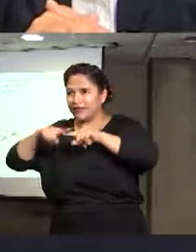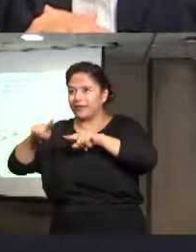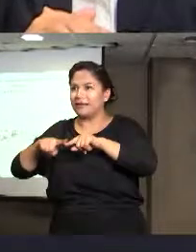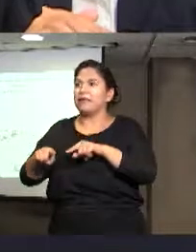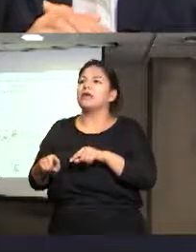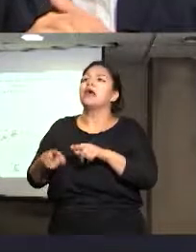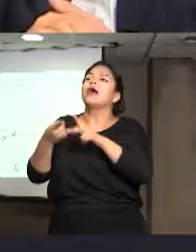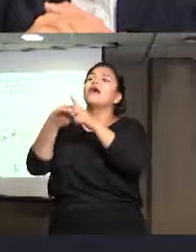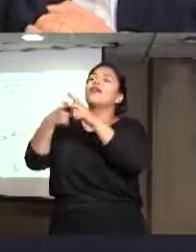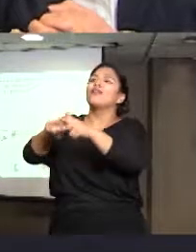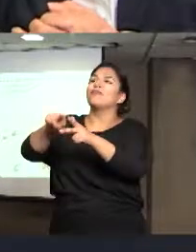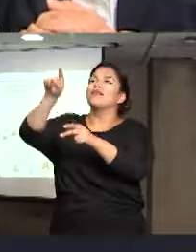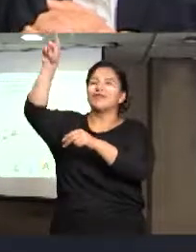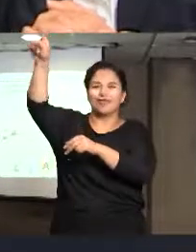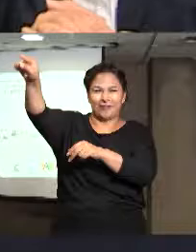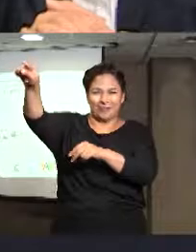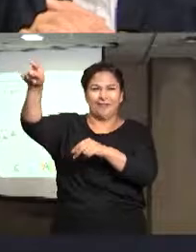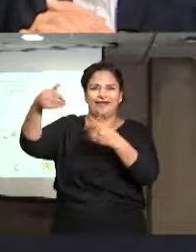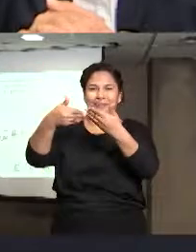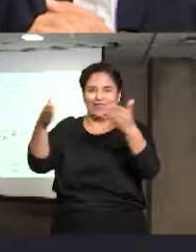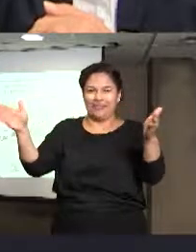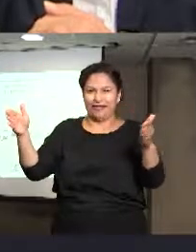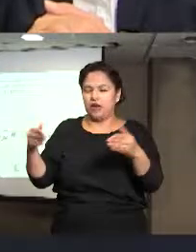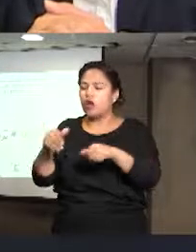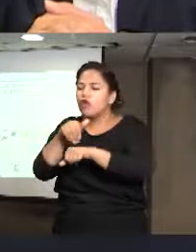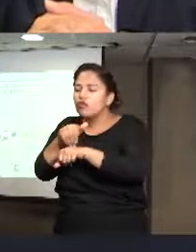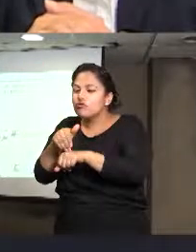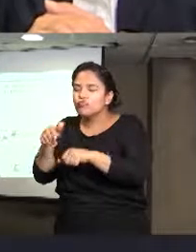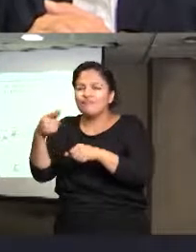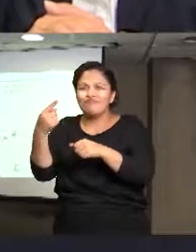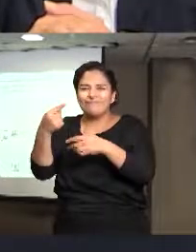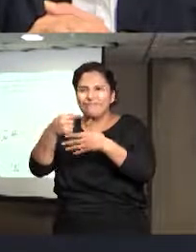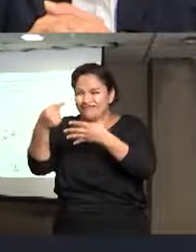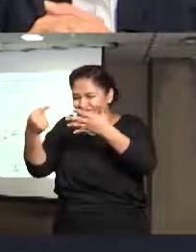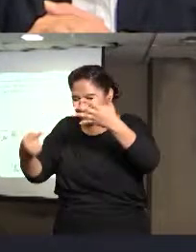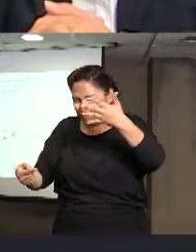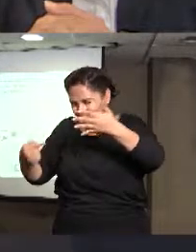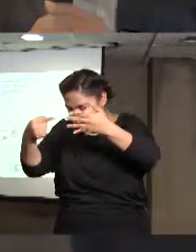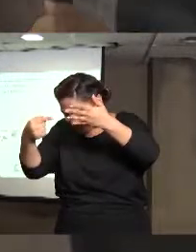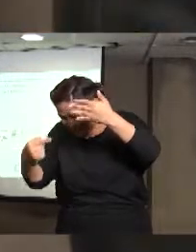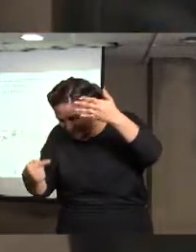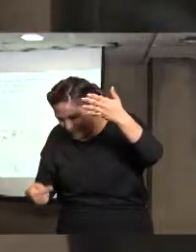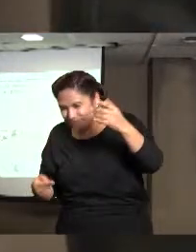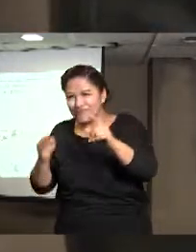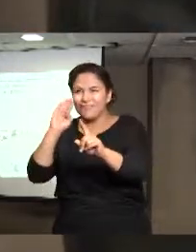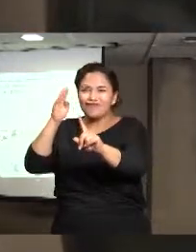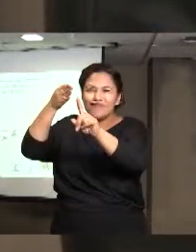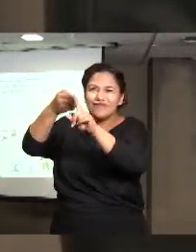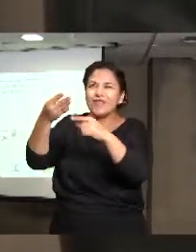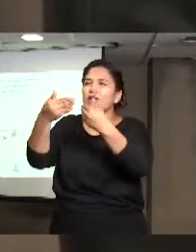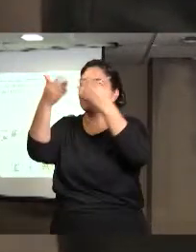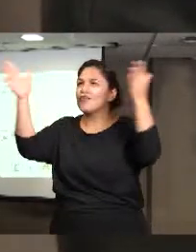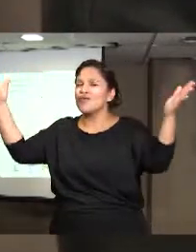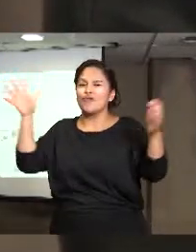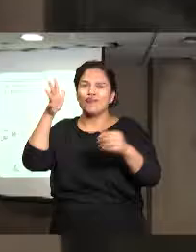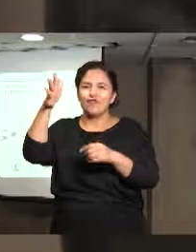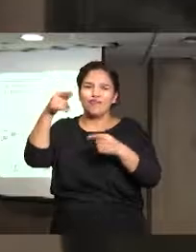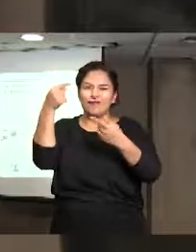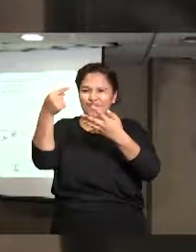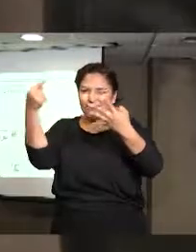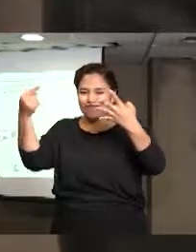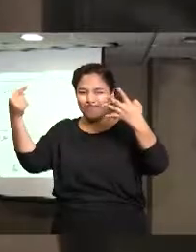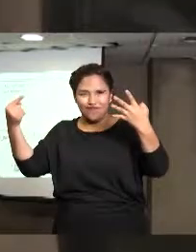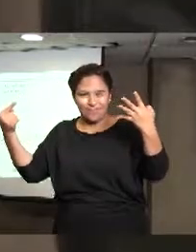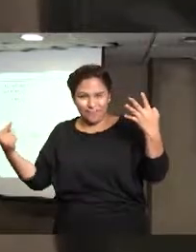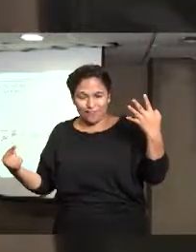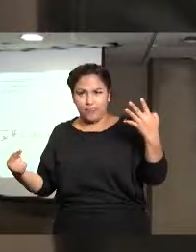paquetes que se están dando con información, tanto de la jornada como un diagnóstico sobre el tema y también de información